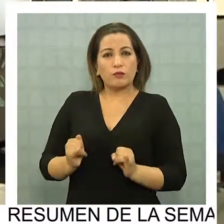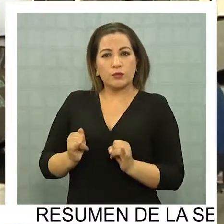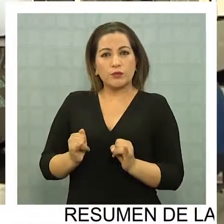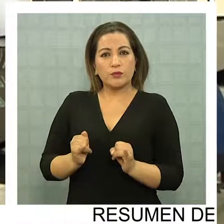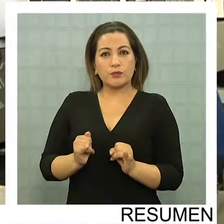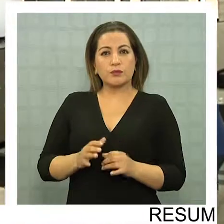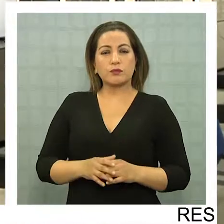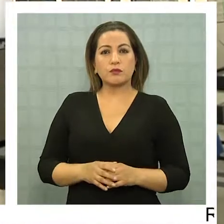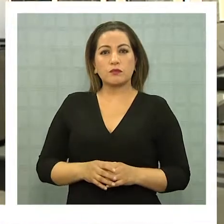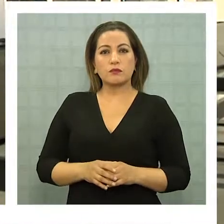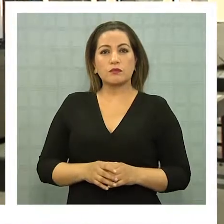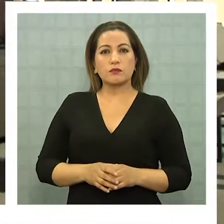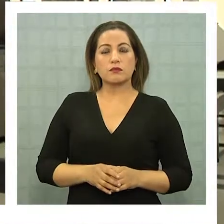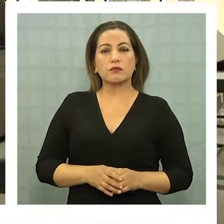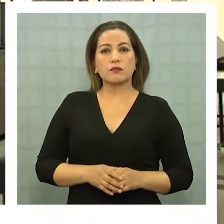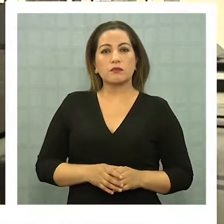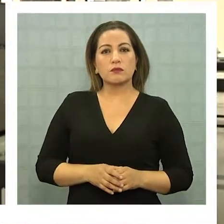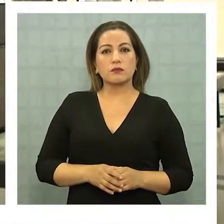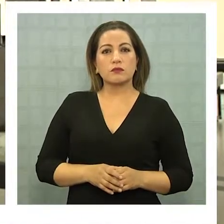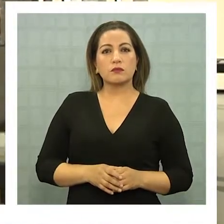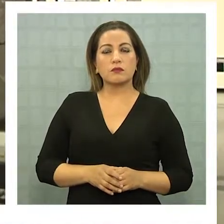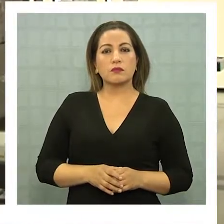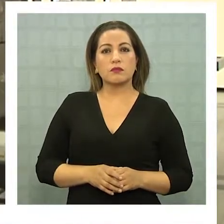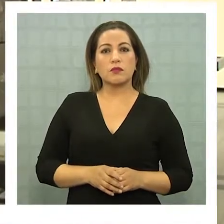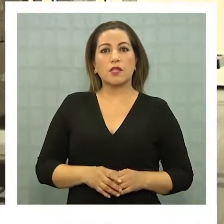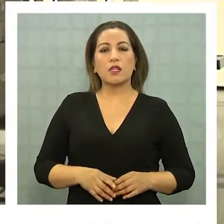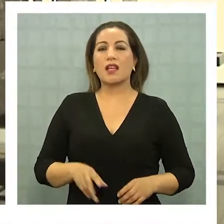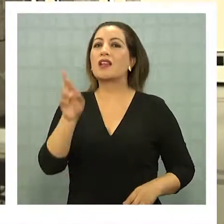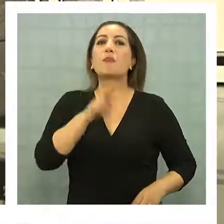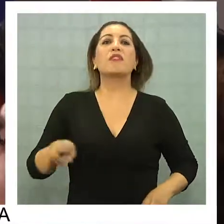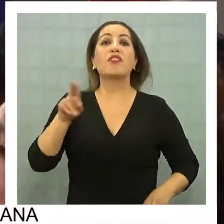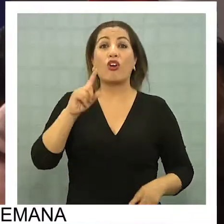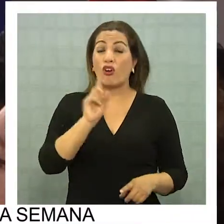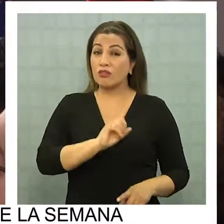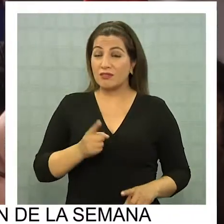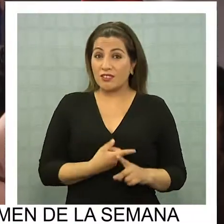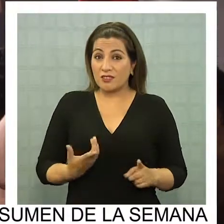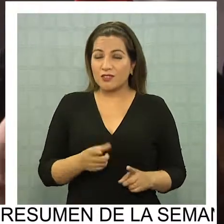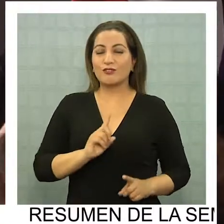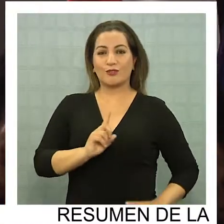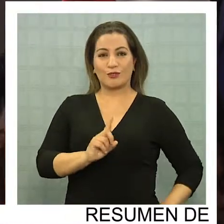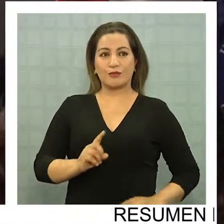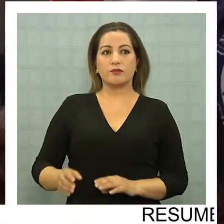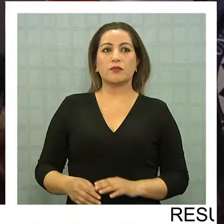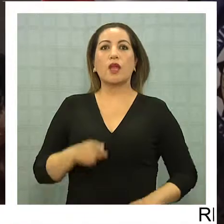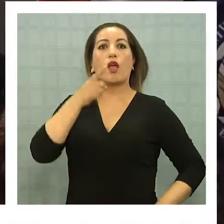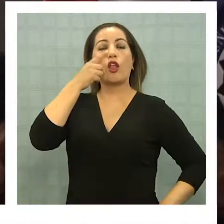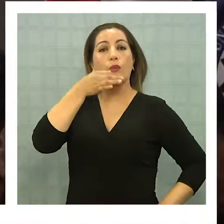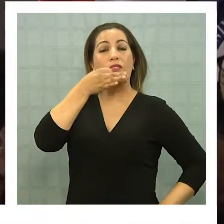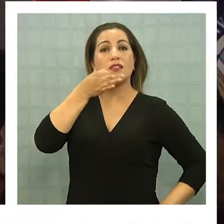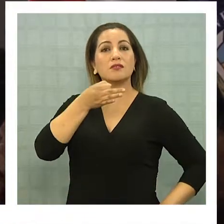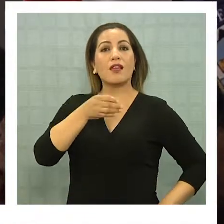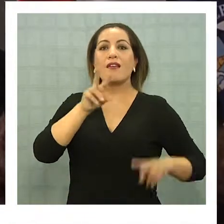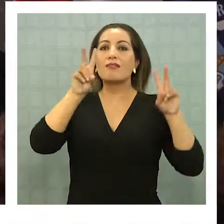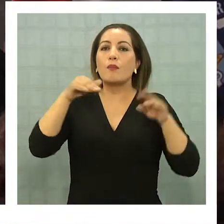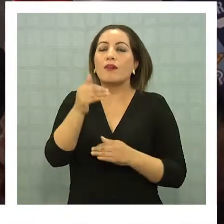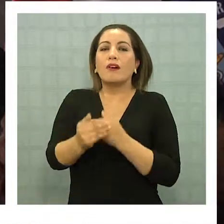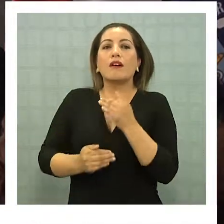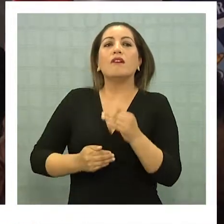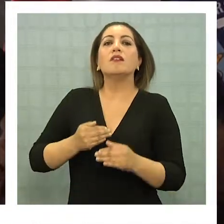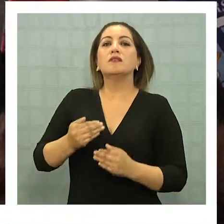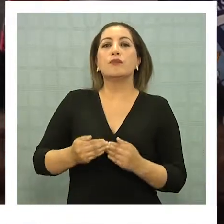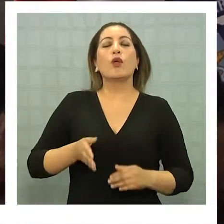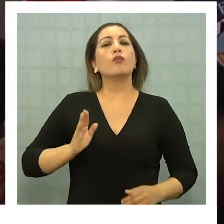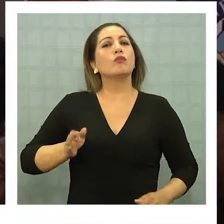se señala, de evitar que se vuelvan a repetir estas situaciones. Esteve sostiene que se avanza en el tema, pero se debe